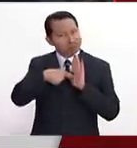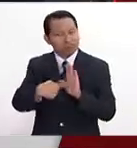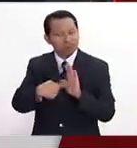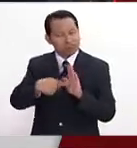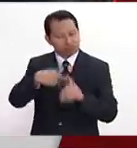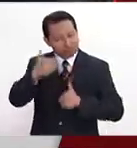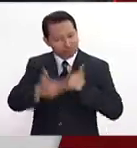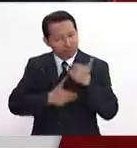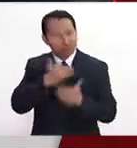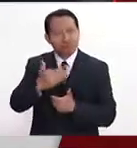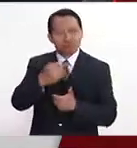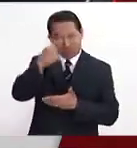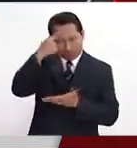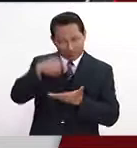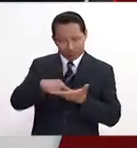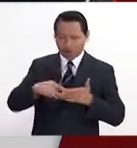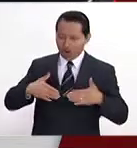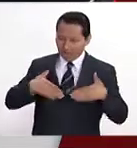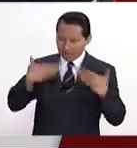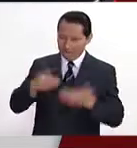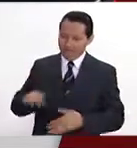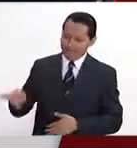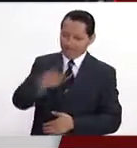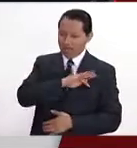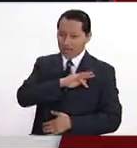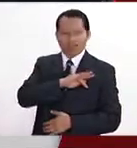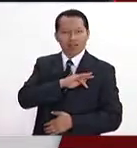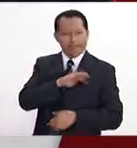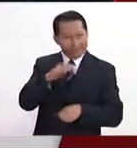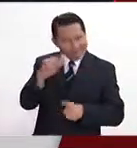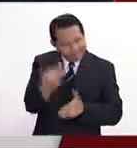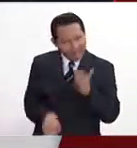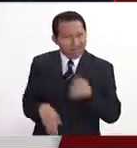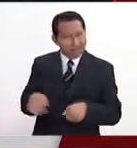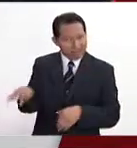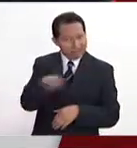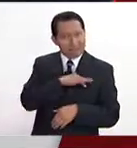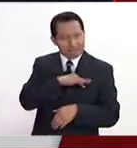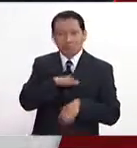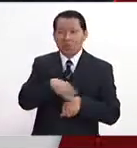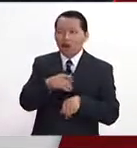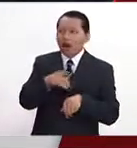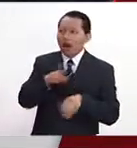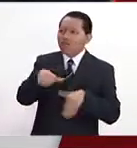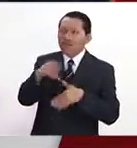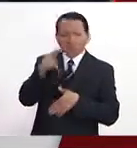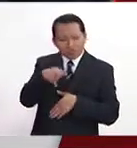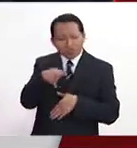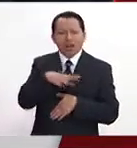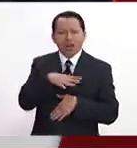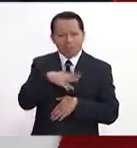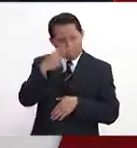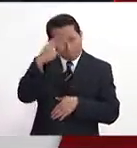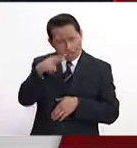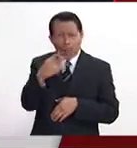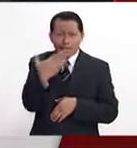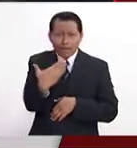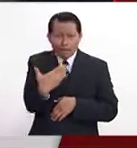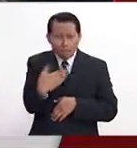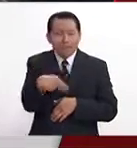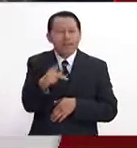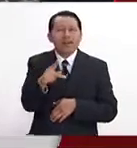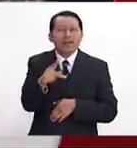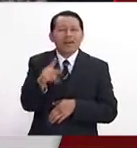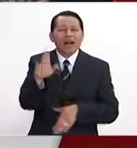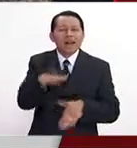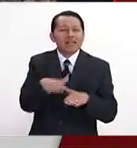de creer en nosotros mismos, porque cuando estamos afuera brillamos mucho. Y hemos visto gente que está a muy alto nivel, pero que ya estando adentro como que nos autosaboteamos.